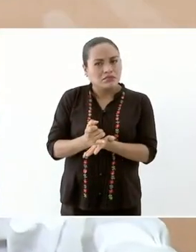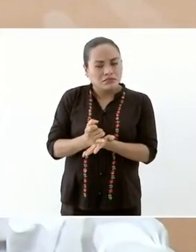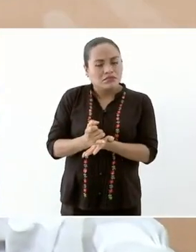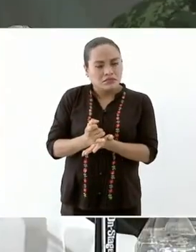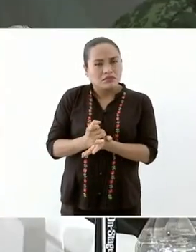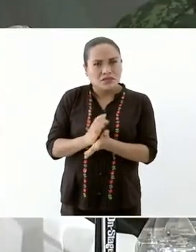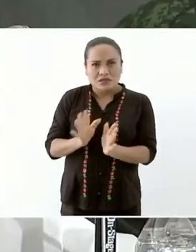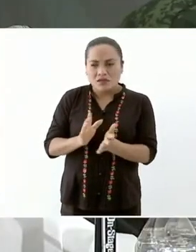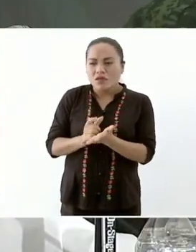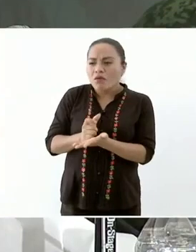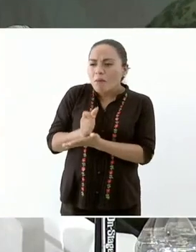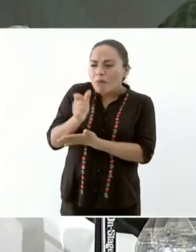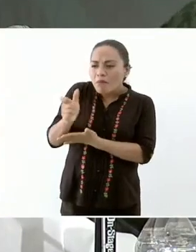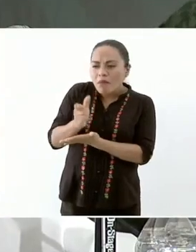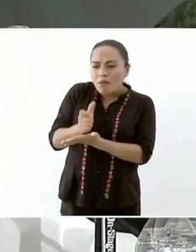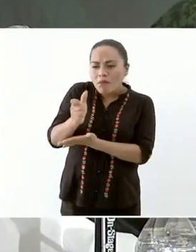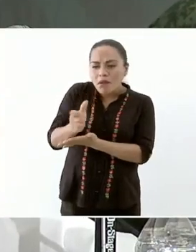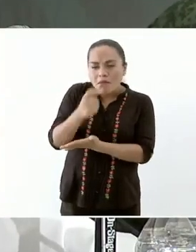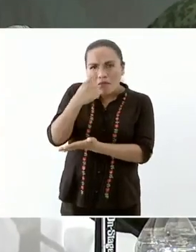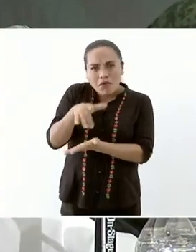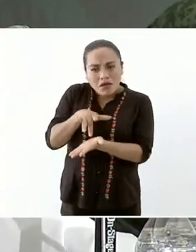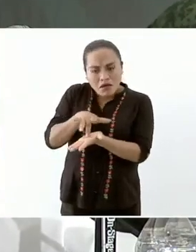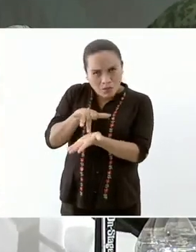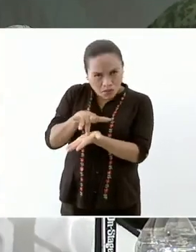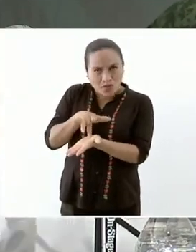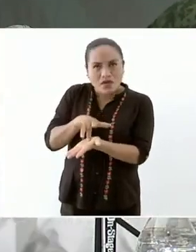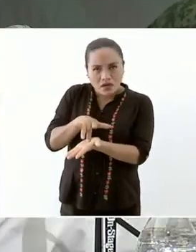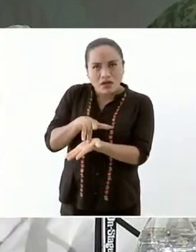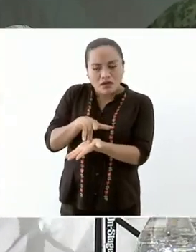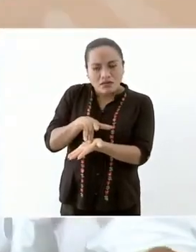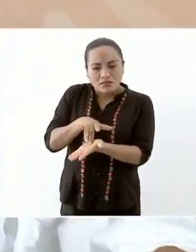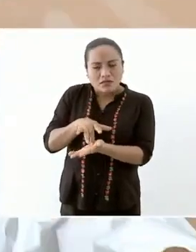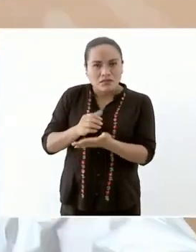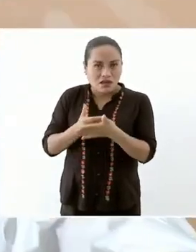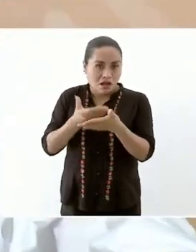y se hace el avalúo y se estima